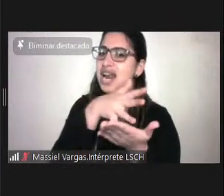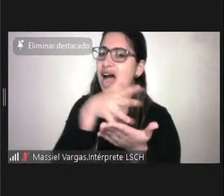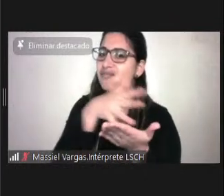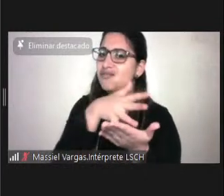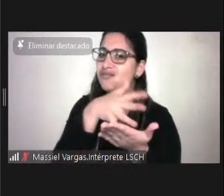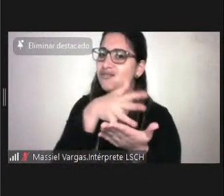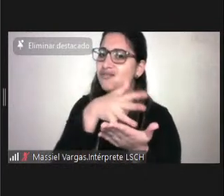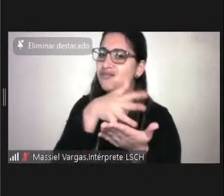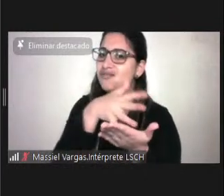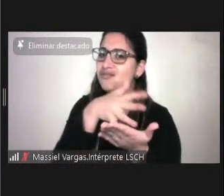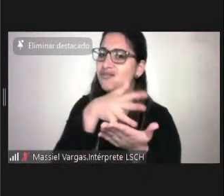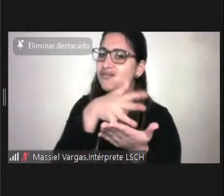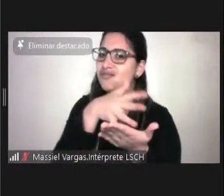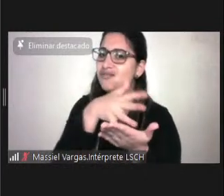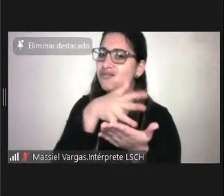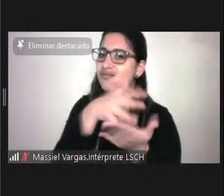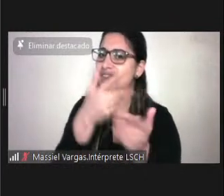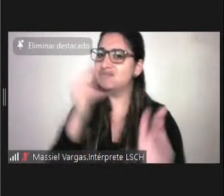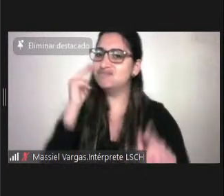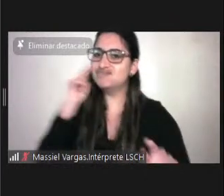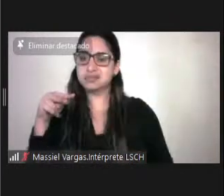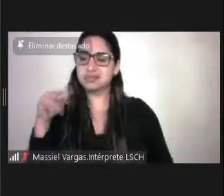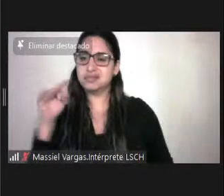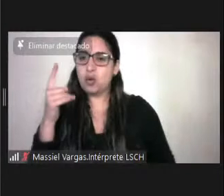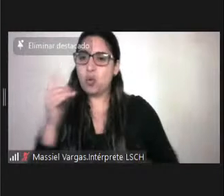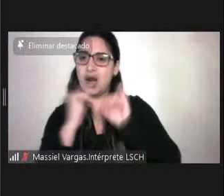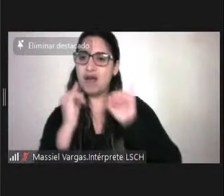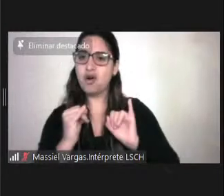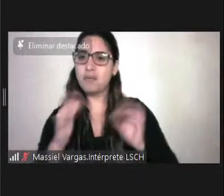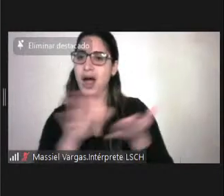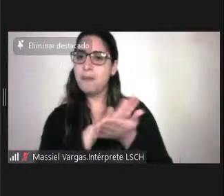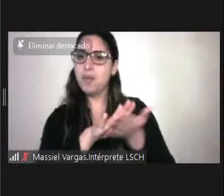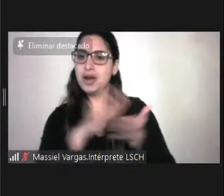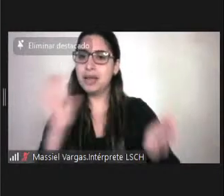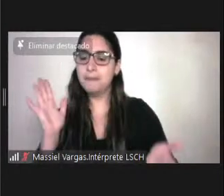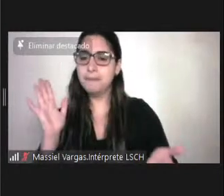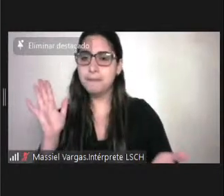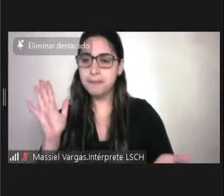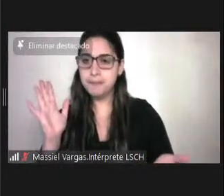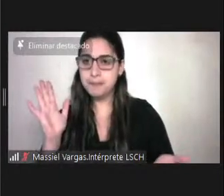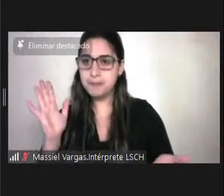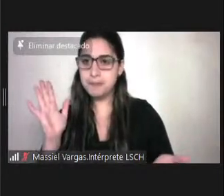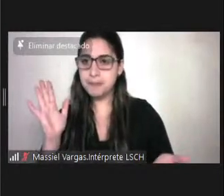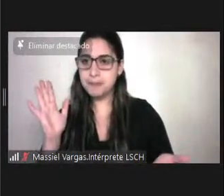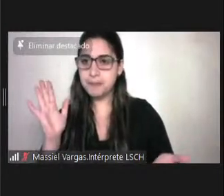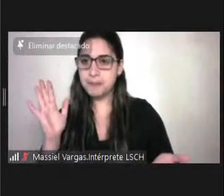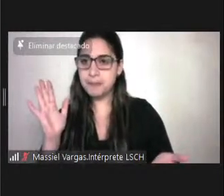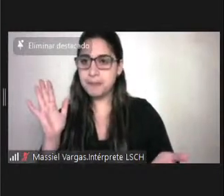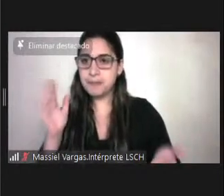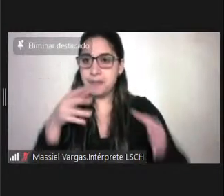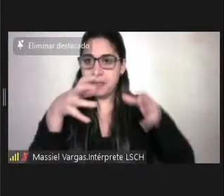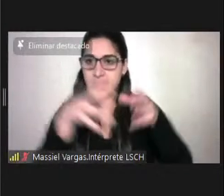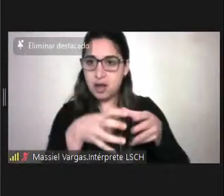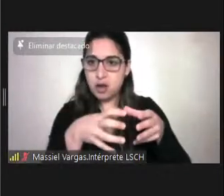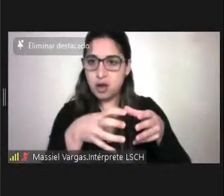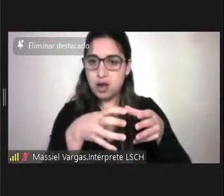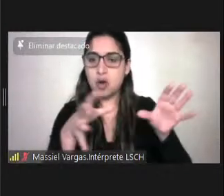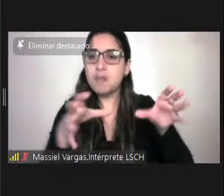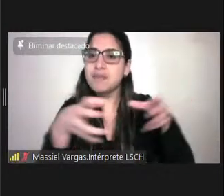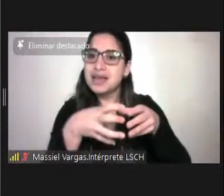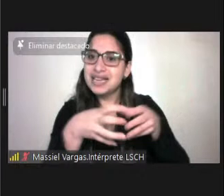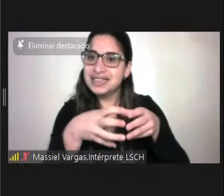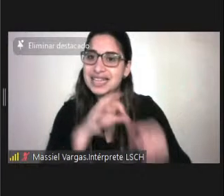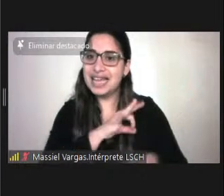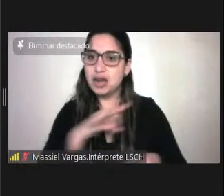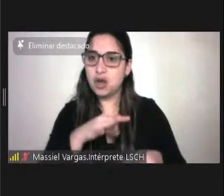una sola perspectiva. ¿Ya? Como por ejemplo, decimos, el Ministerio de Mujer trabaja con la mujer. Si nosotros